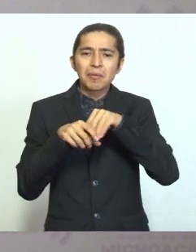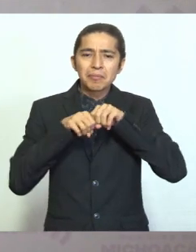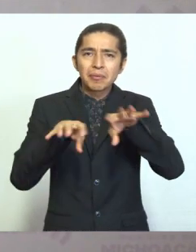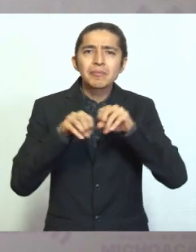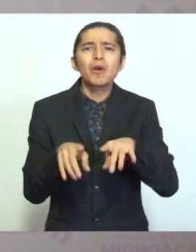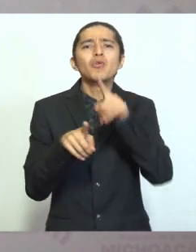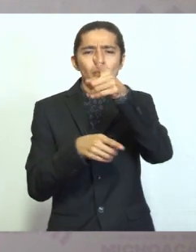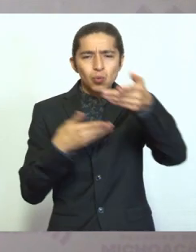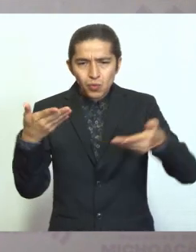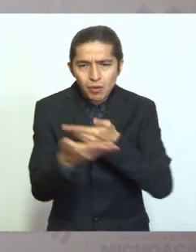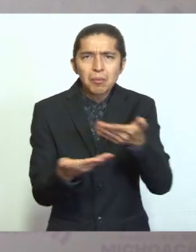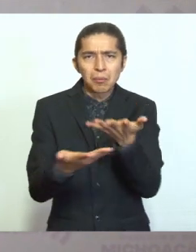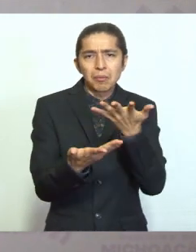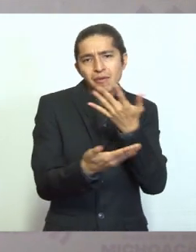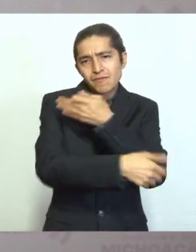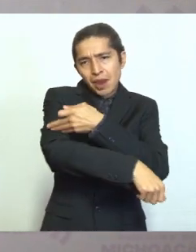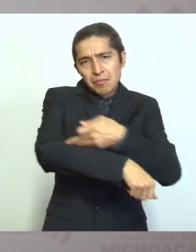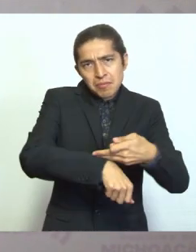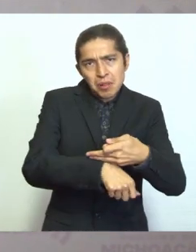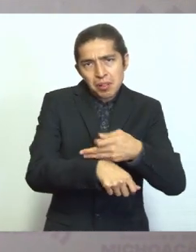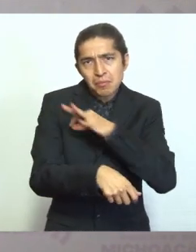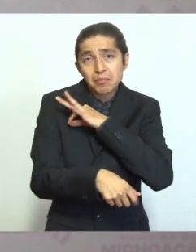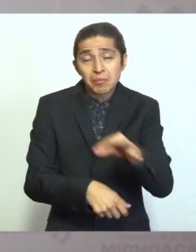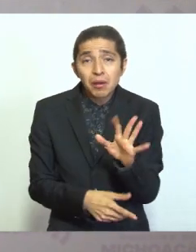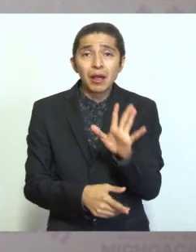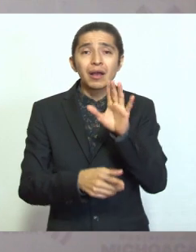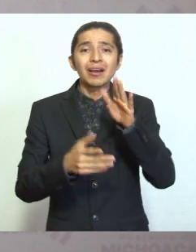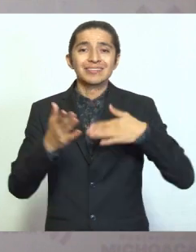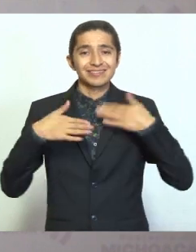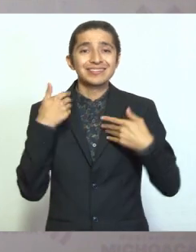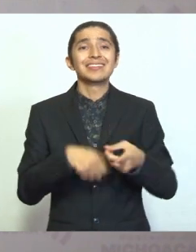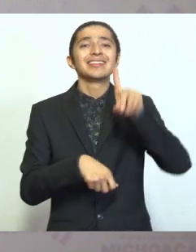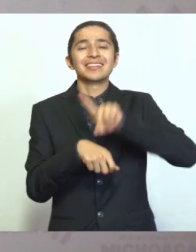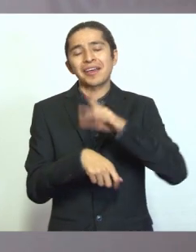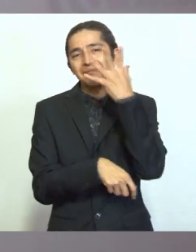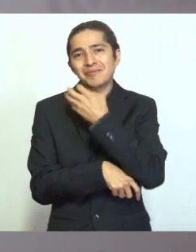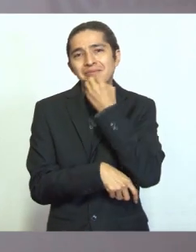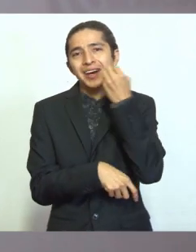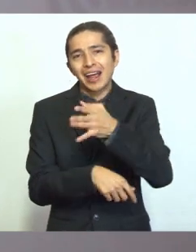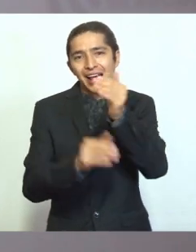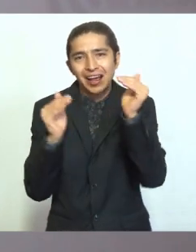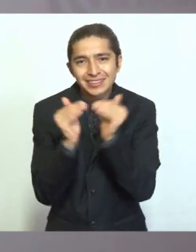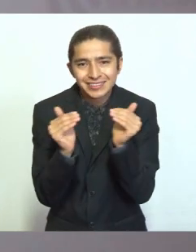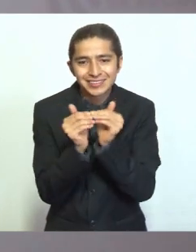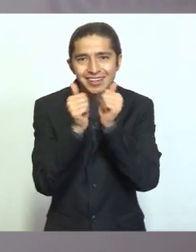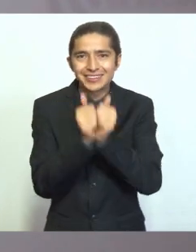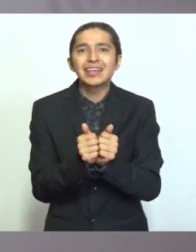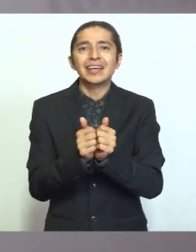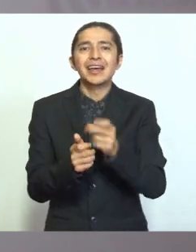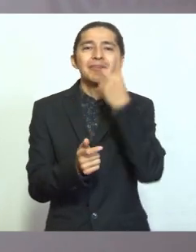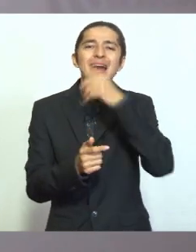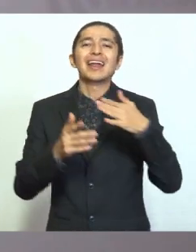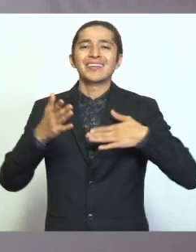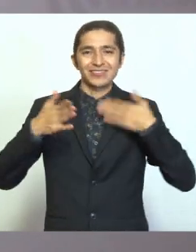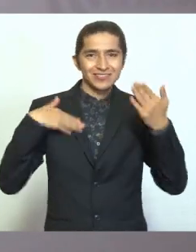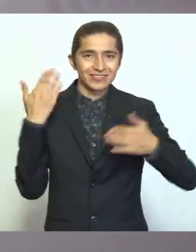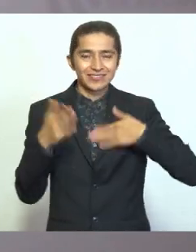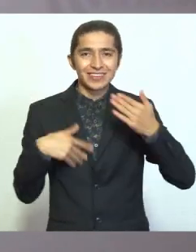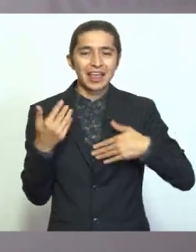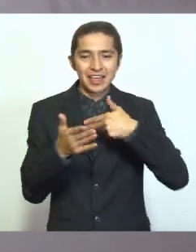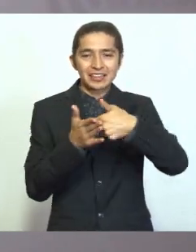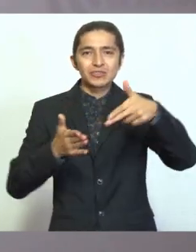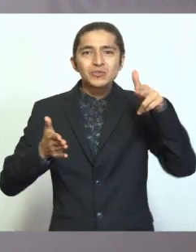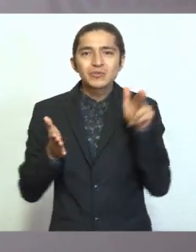Compártelos en tu familia y disfruta de este bonito día en casa para festejar a nuestros